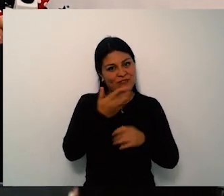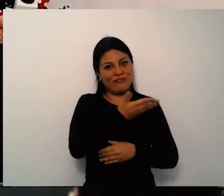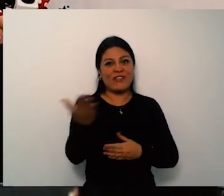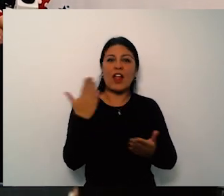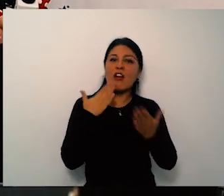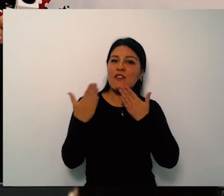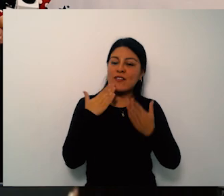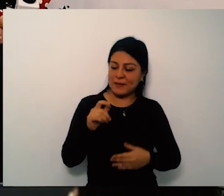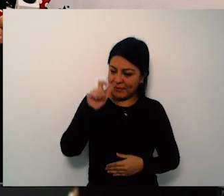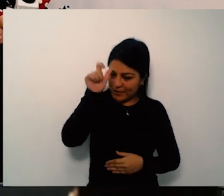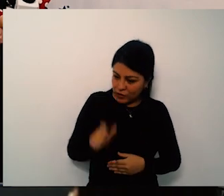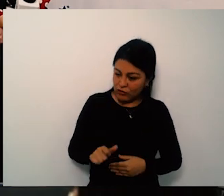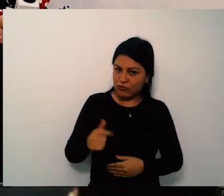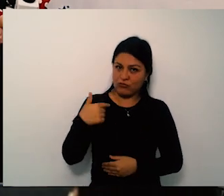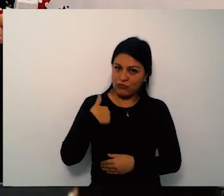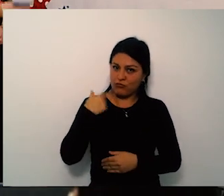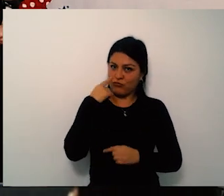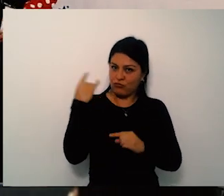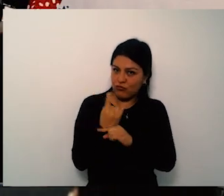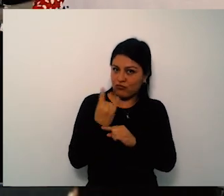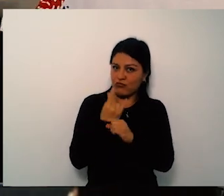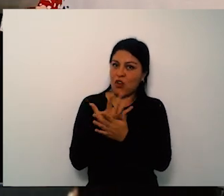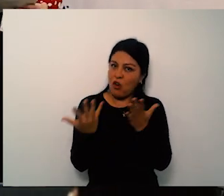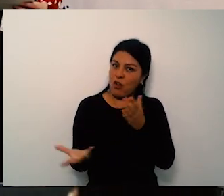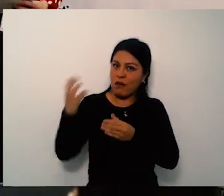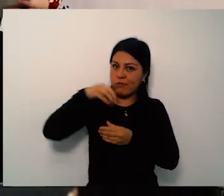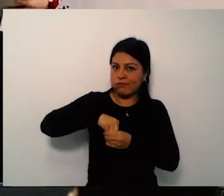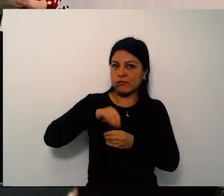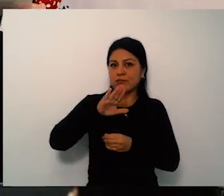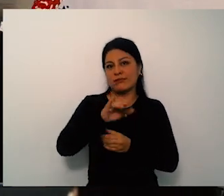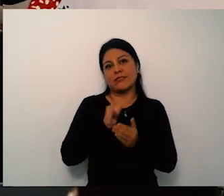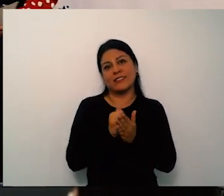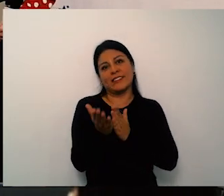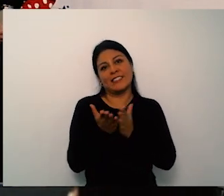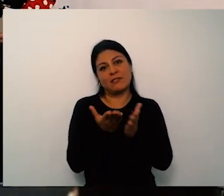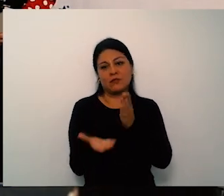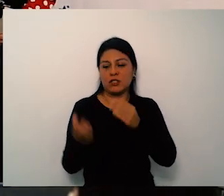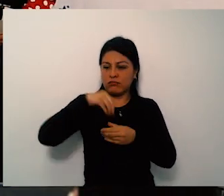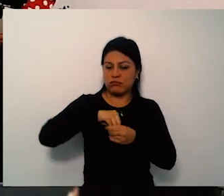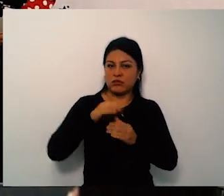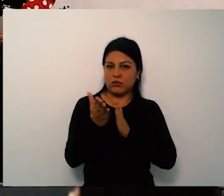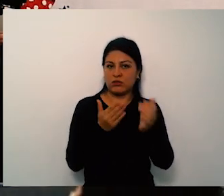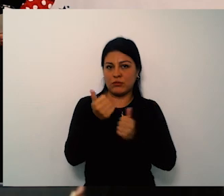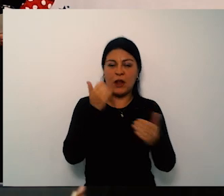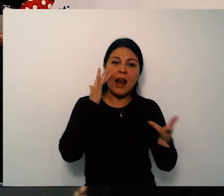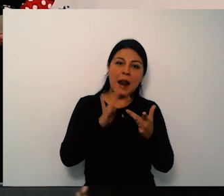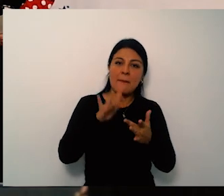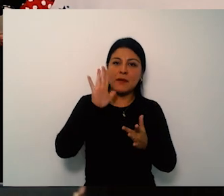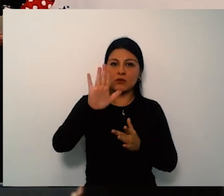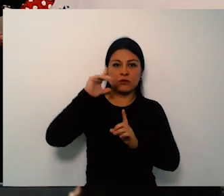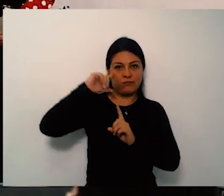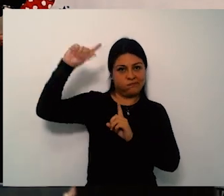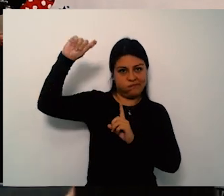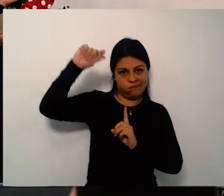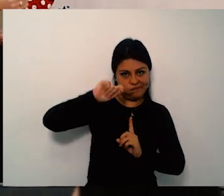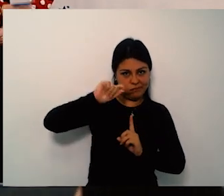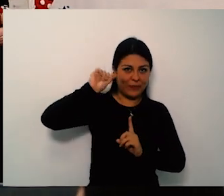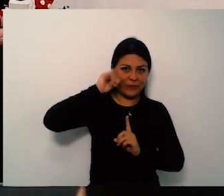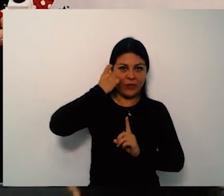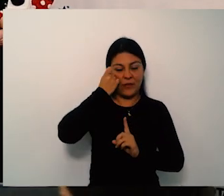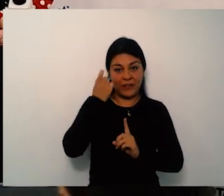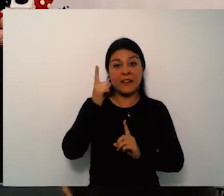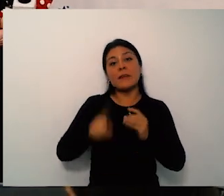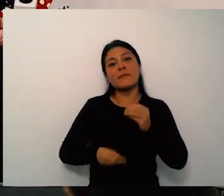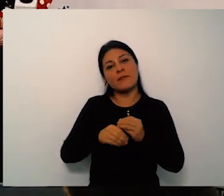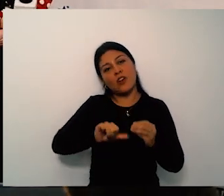sale con un paciente para acá una de las ambulancias de la zona urbana se desplaza allá ¿para qué? para